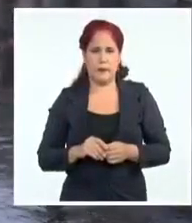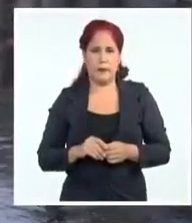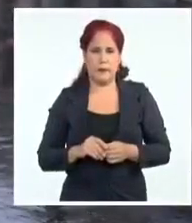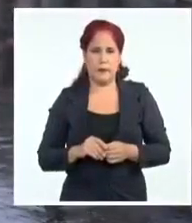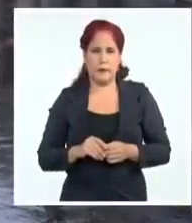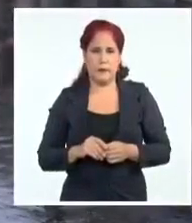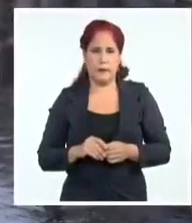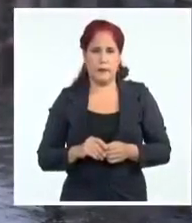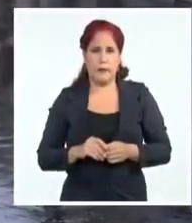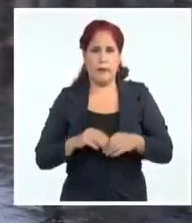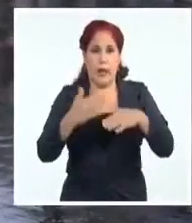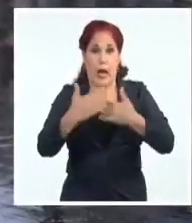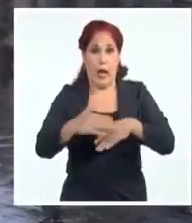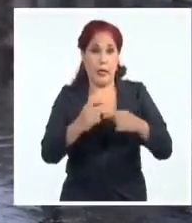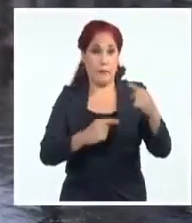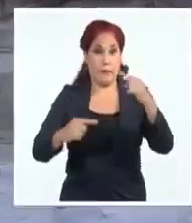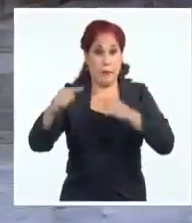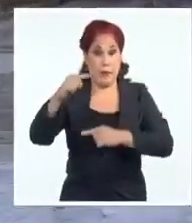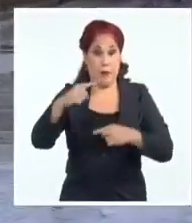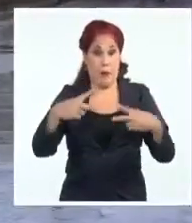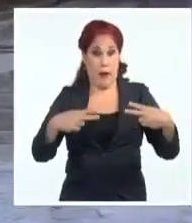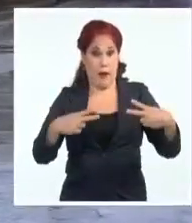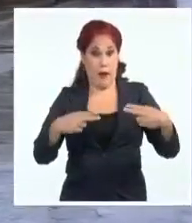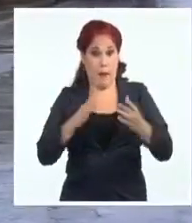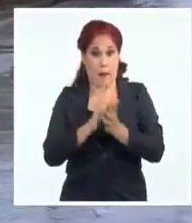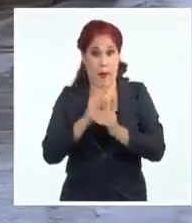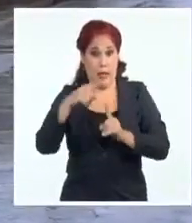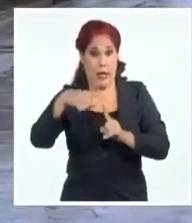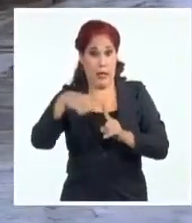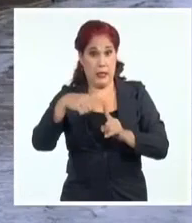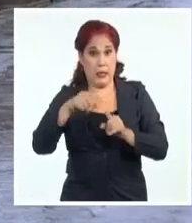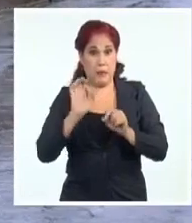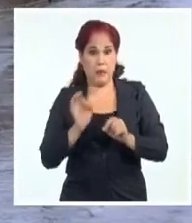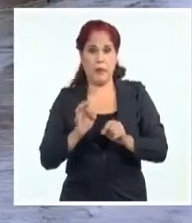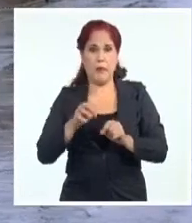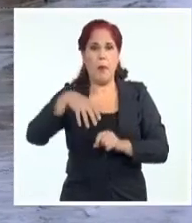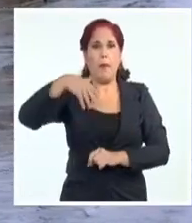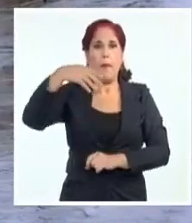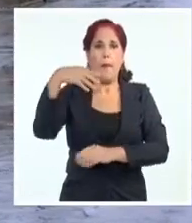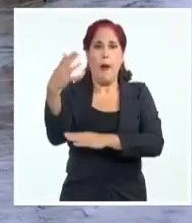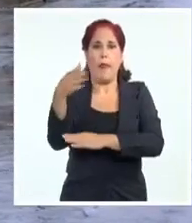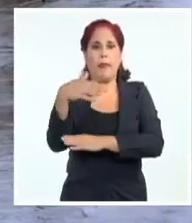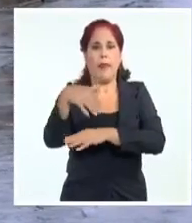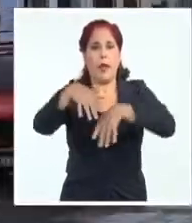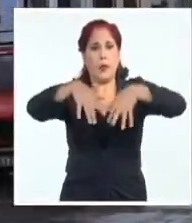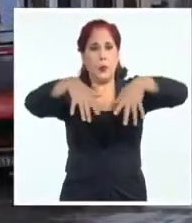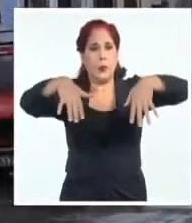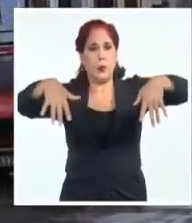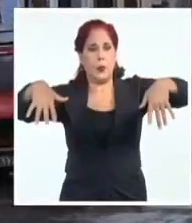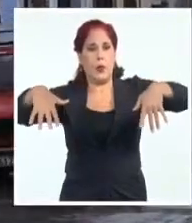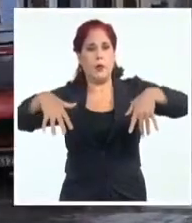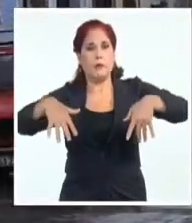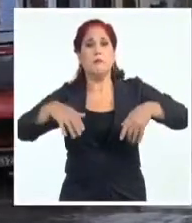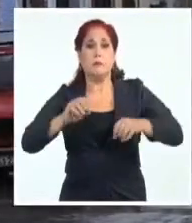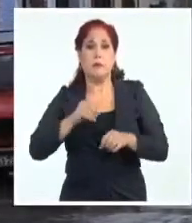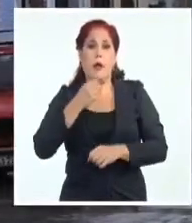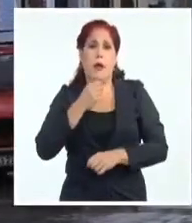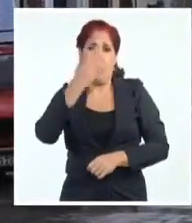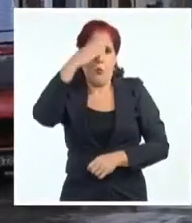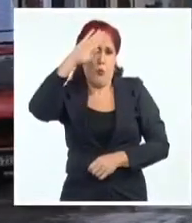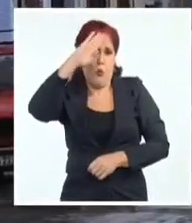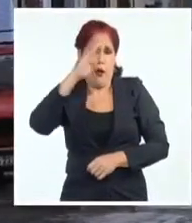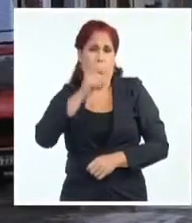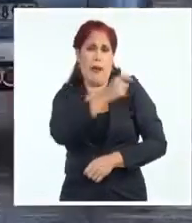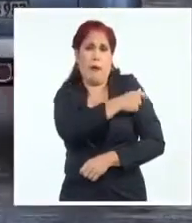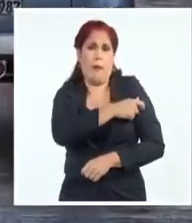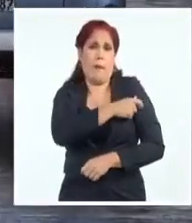Las avenidas principales de la ciudad bandera, imágenes de nuestra enseña nacional, la bandera del